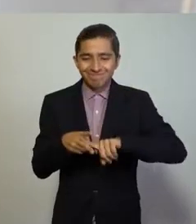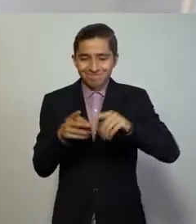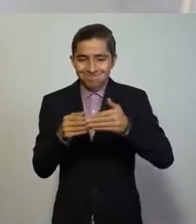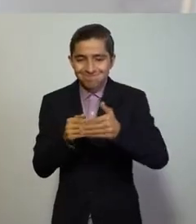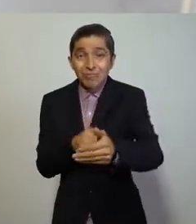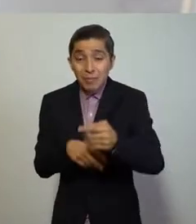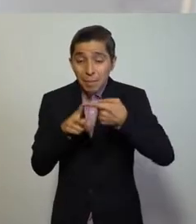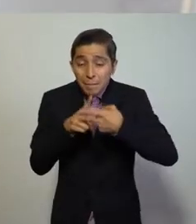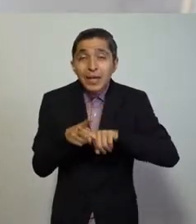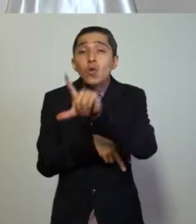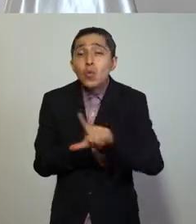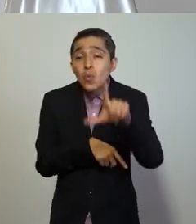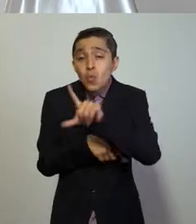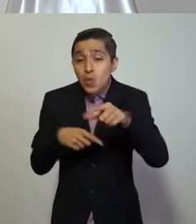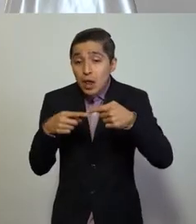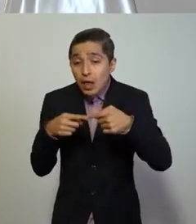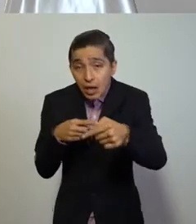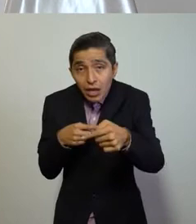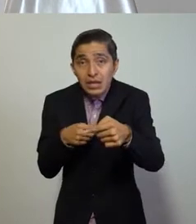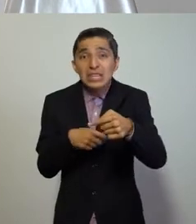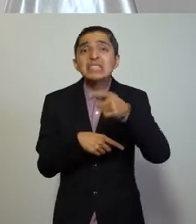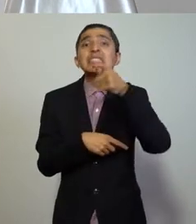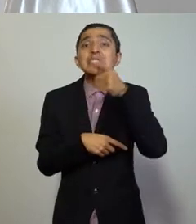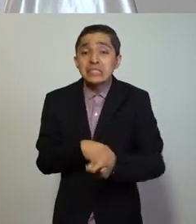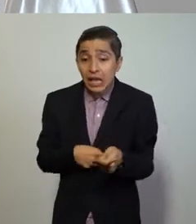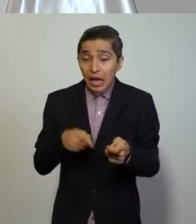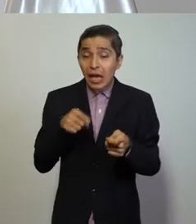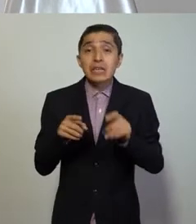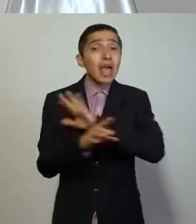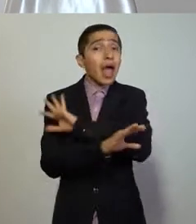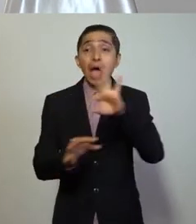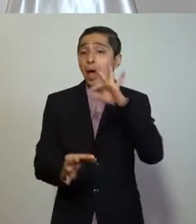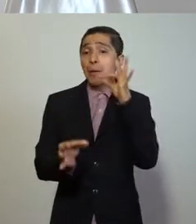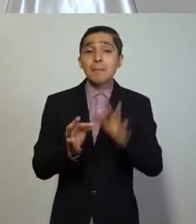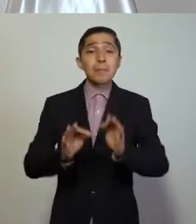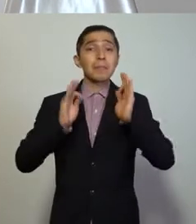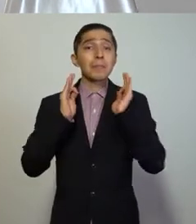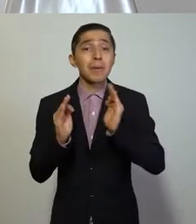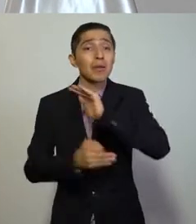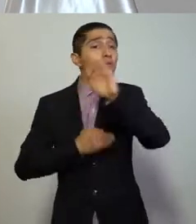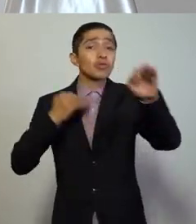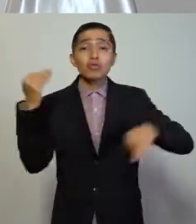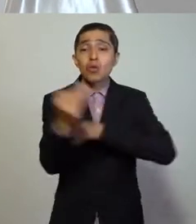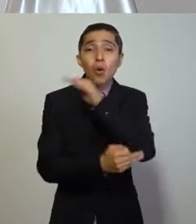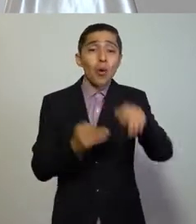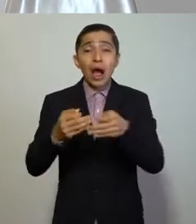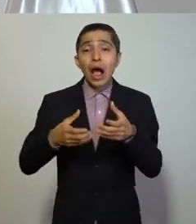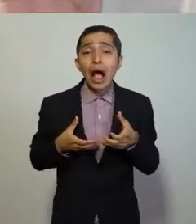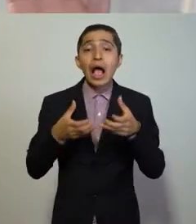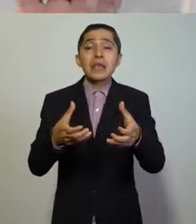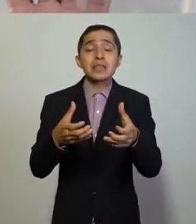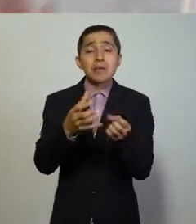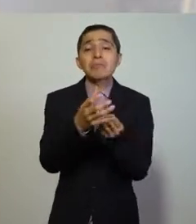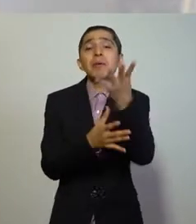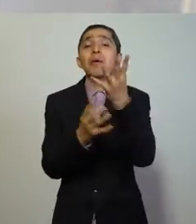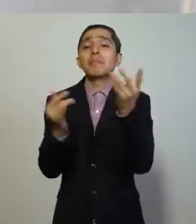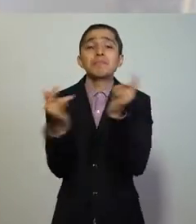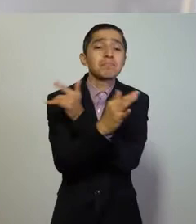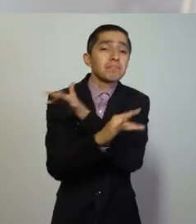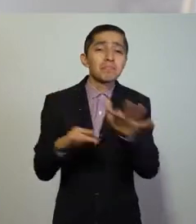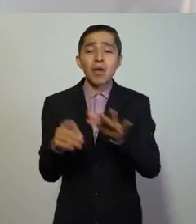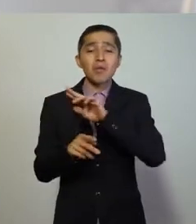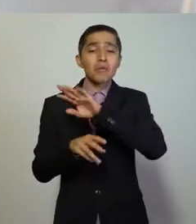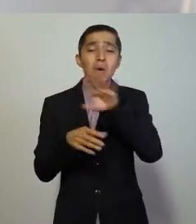comenzamos el lunes, no significa que todas y todos podremos salir a la calle y realizar